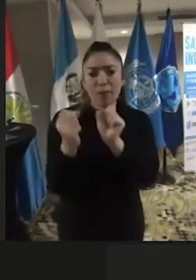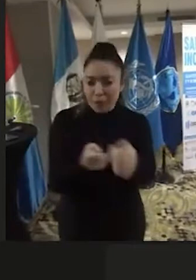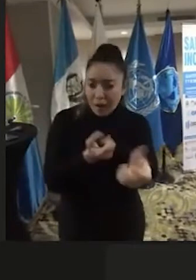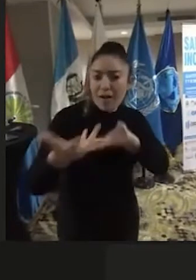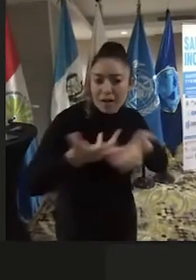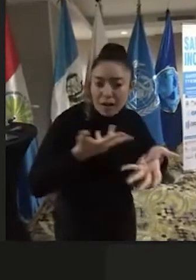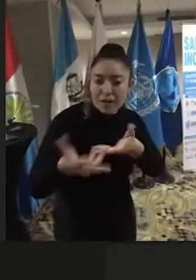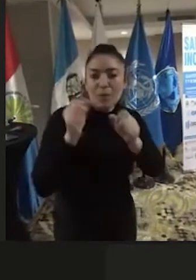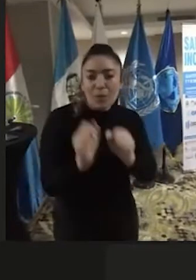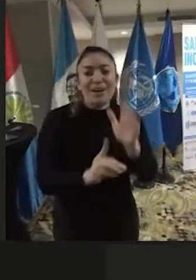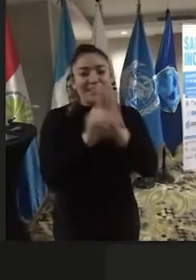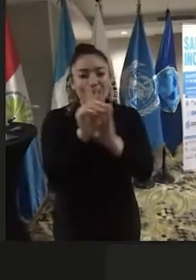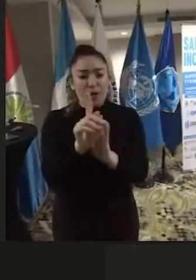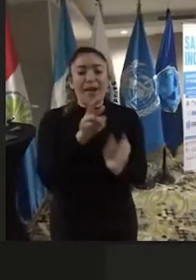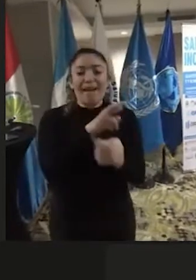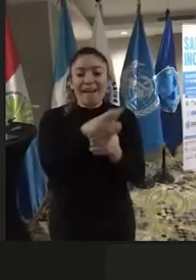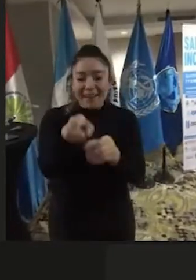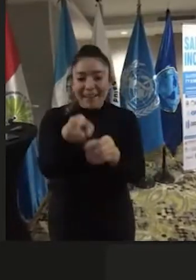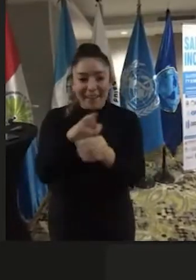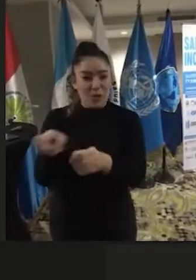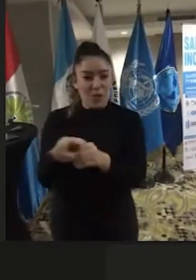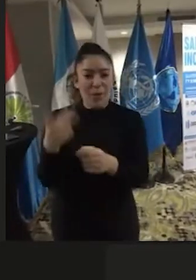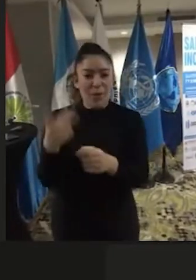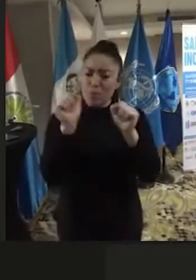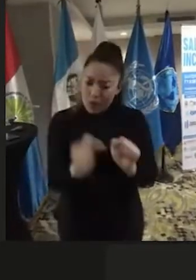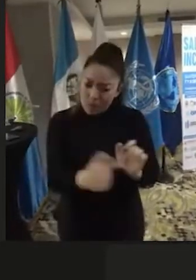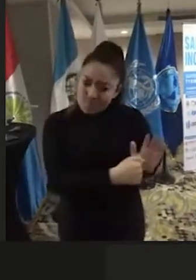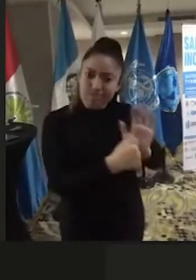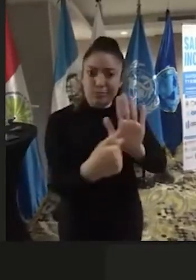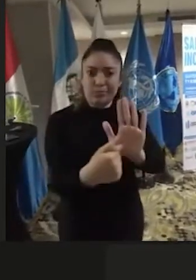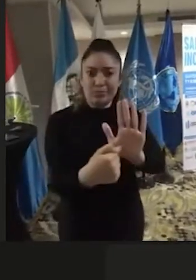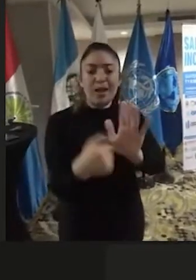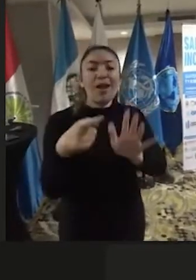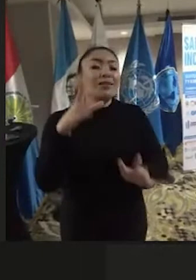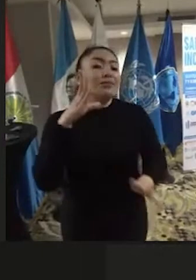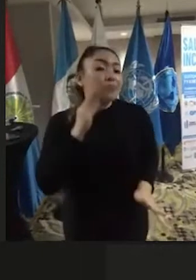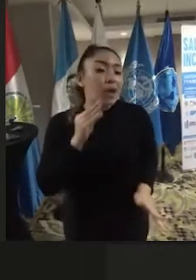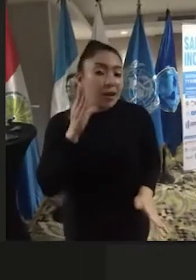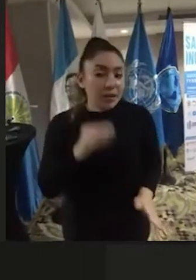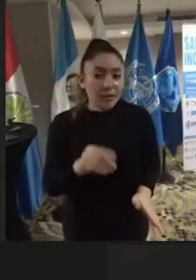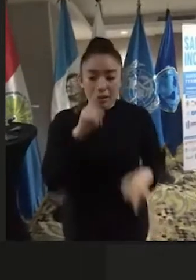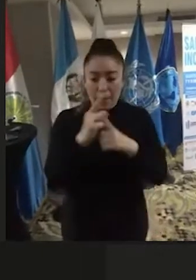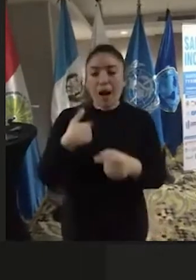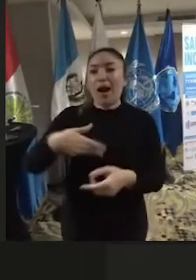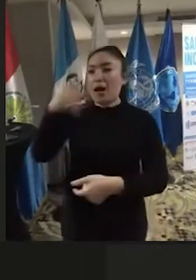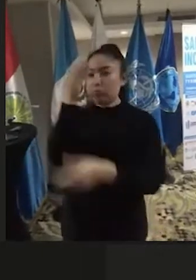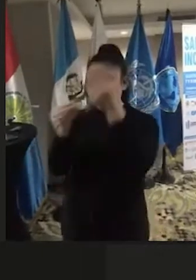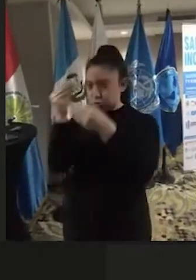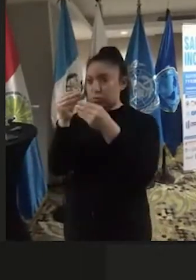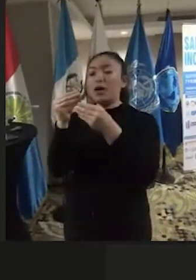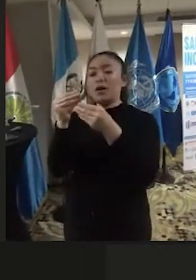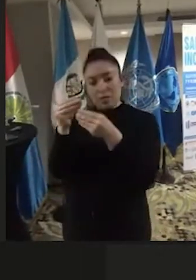desarrollen en la región para mostrar las experiencias y las lecciones aprendidas